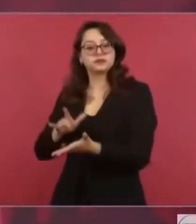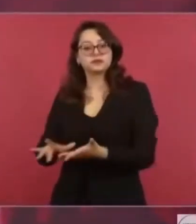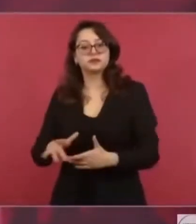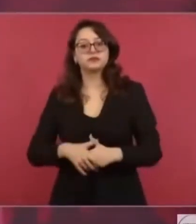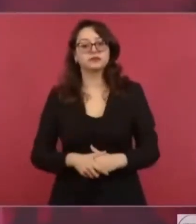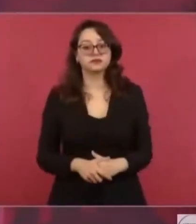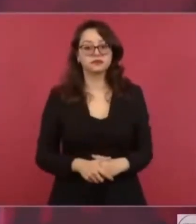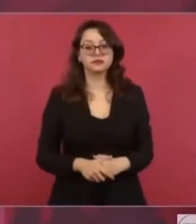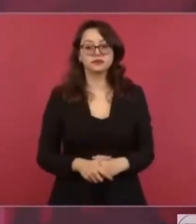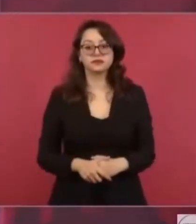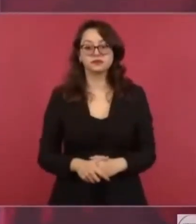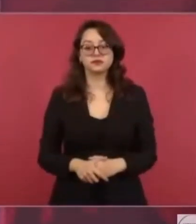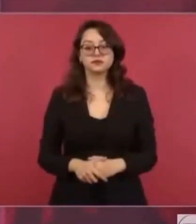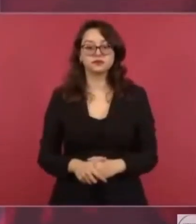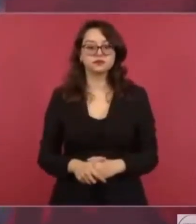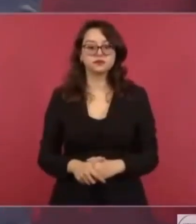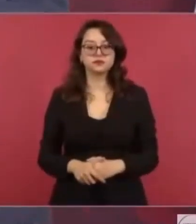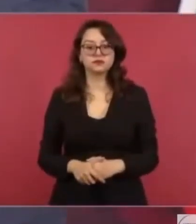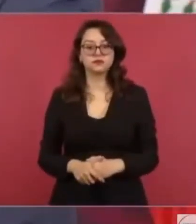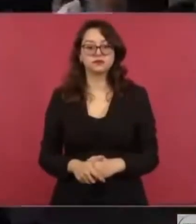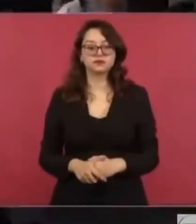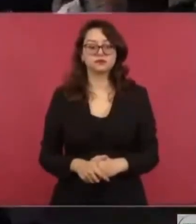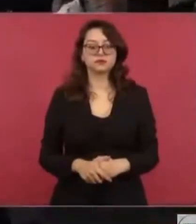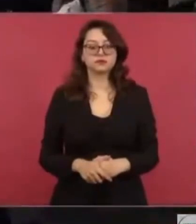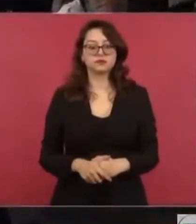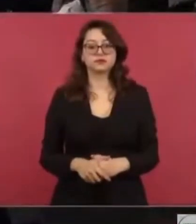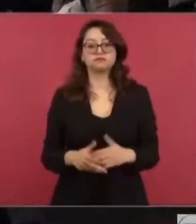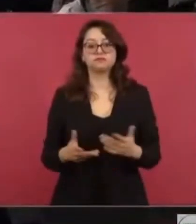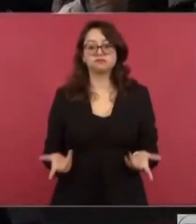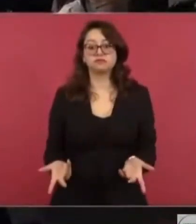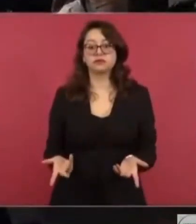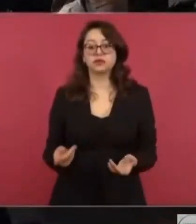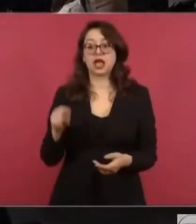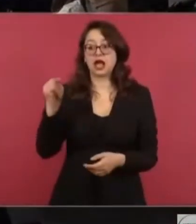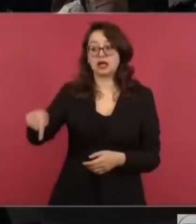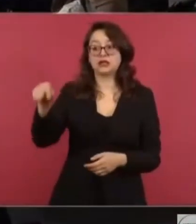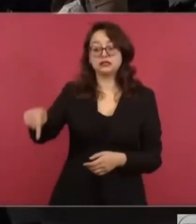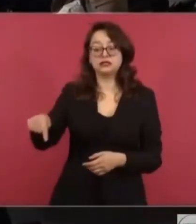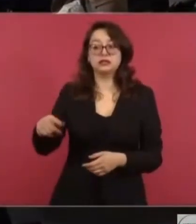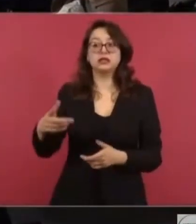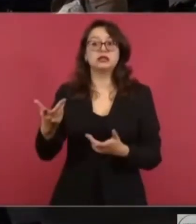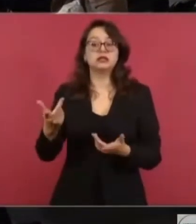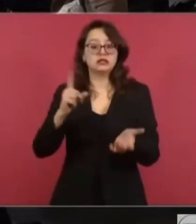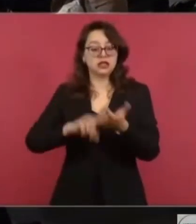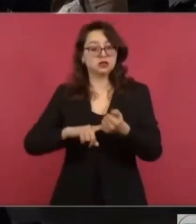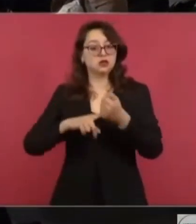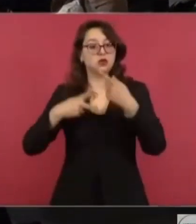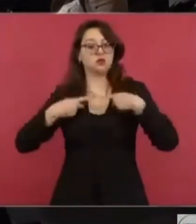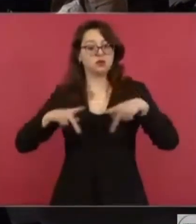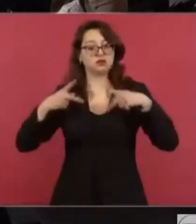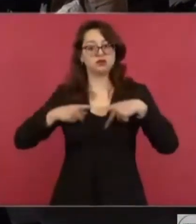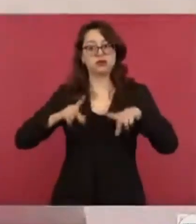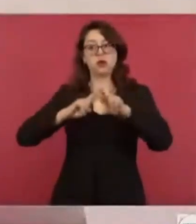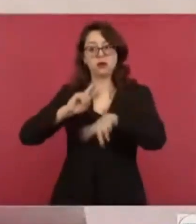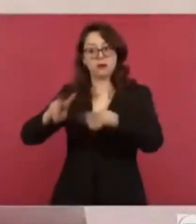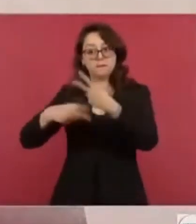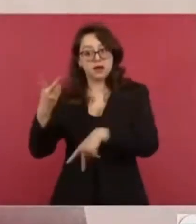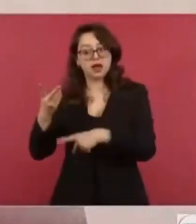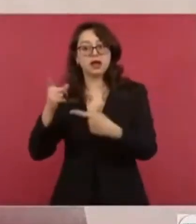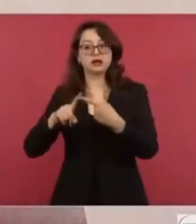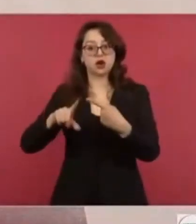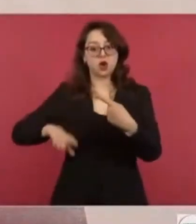los promotores, los